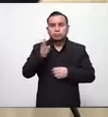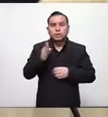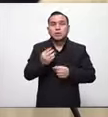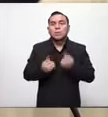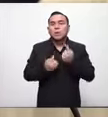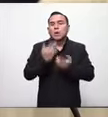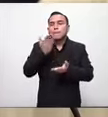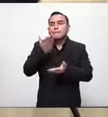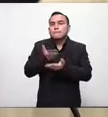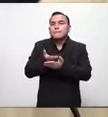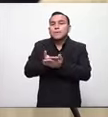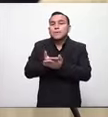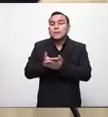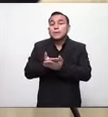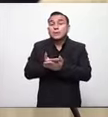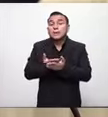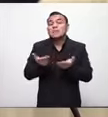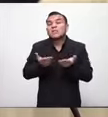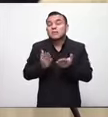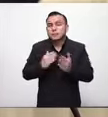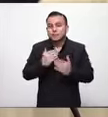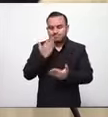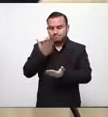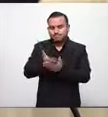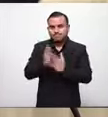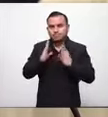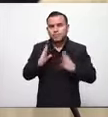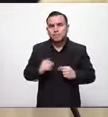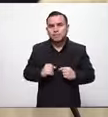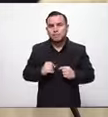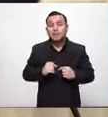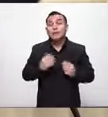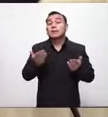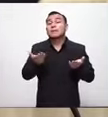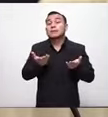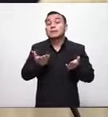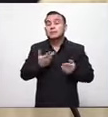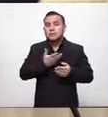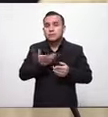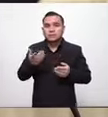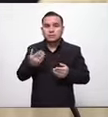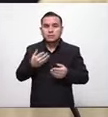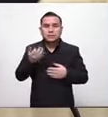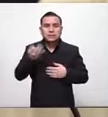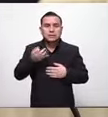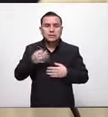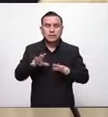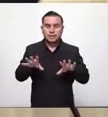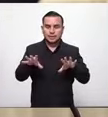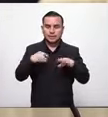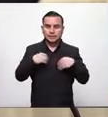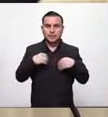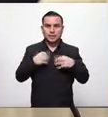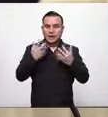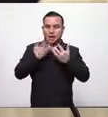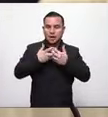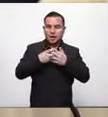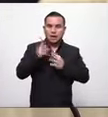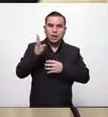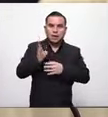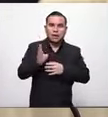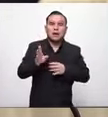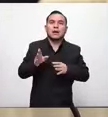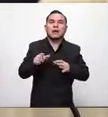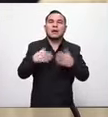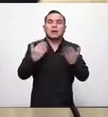propuesta que tenemos como gobierno y que percibimos que hay una aceptación que se entiende de